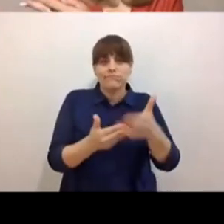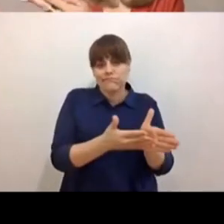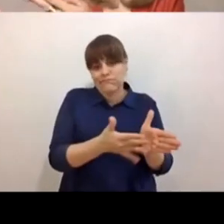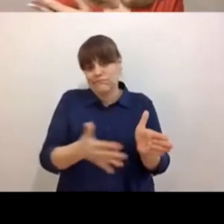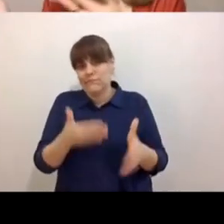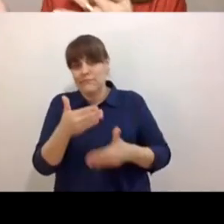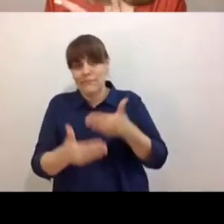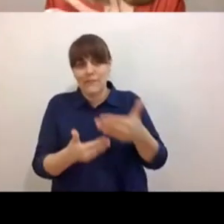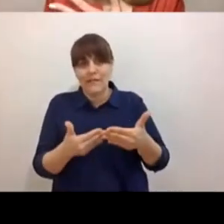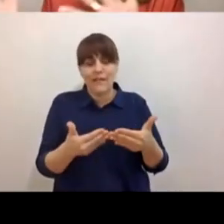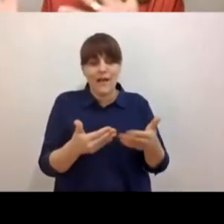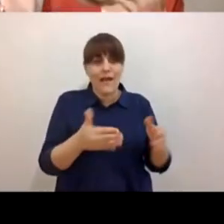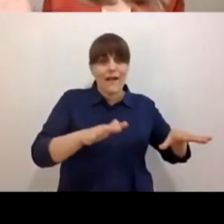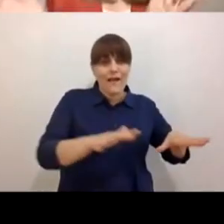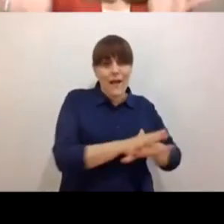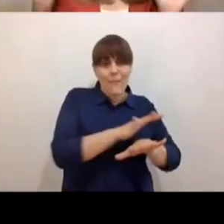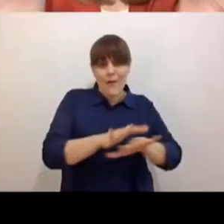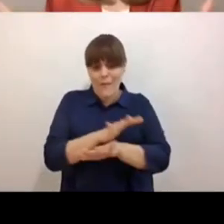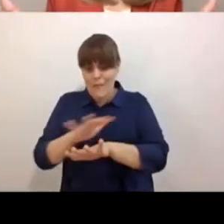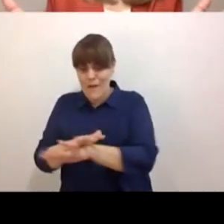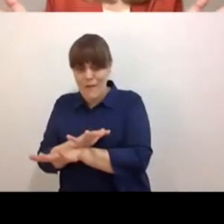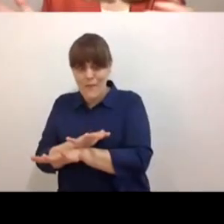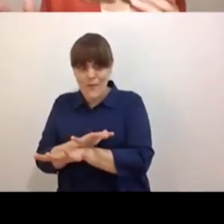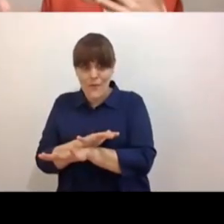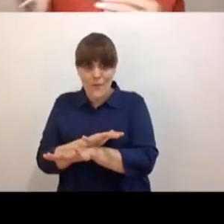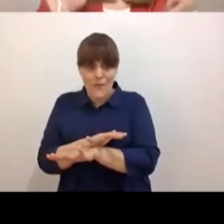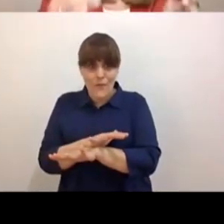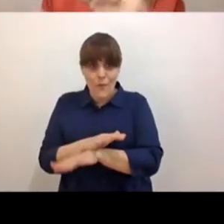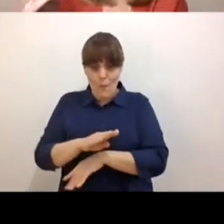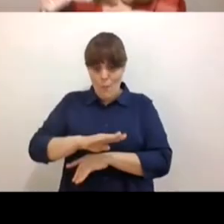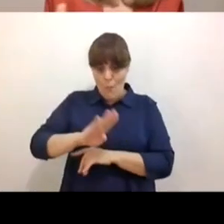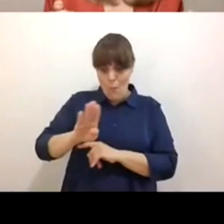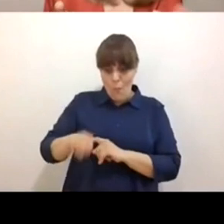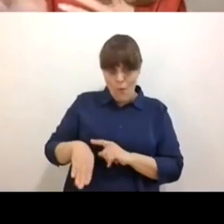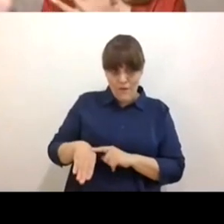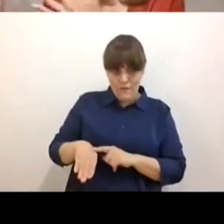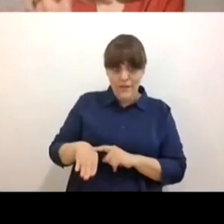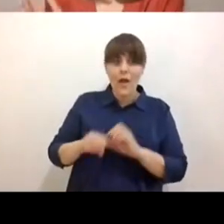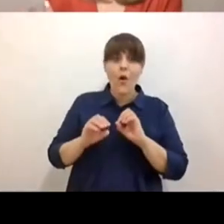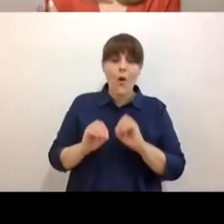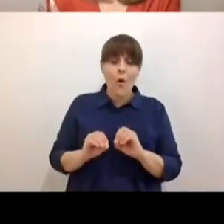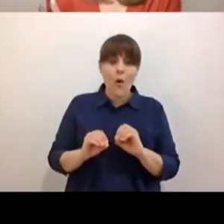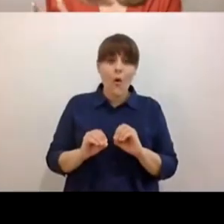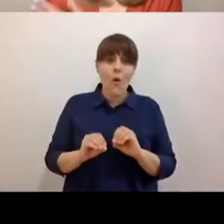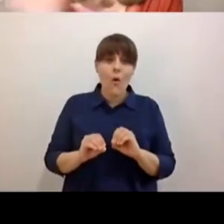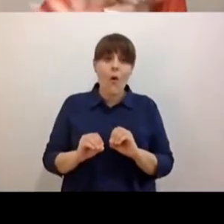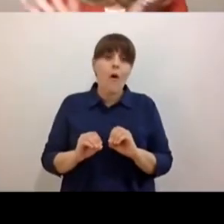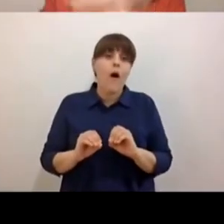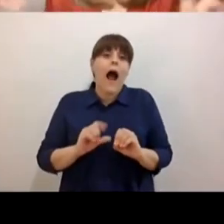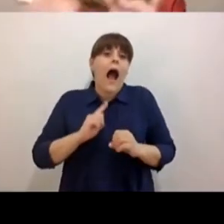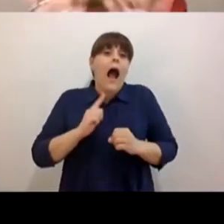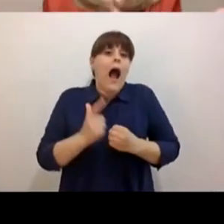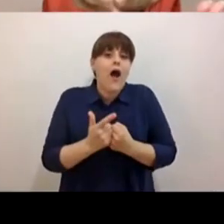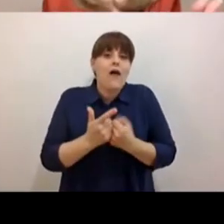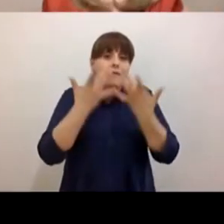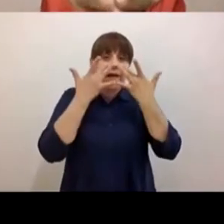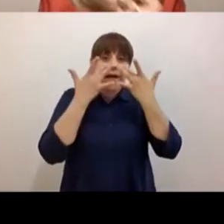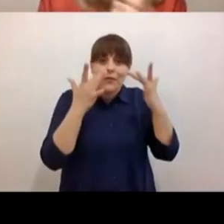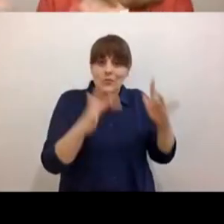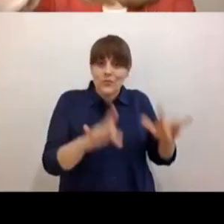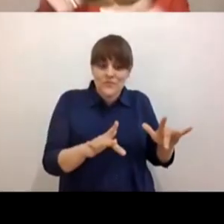cambios, ¿sí? La muerte o cualquier pérdida y este confinamiento es completamente